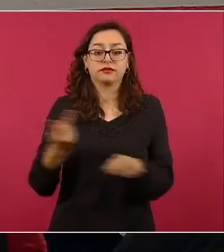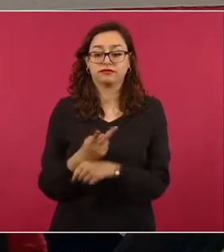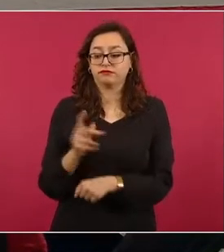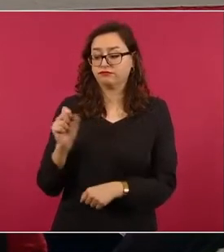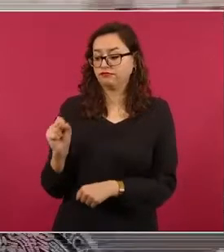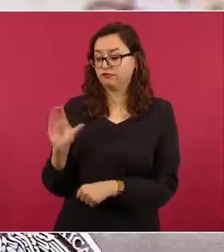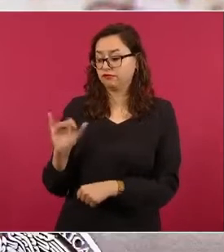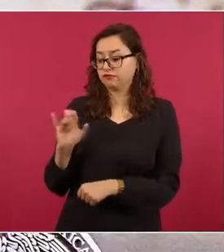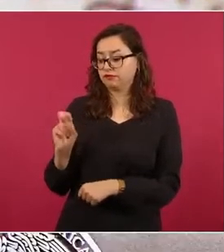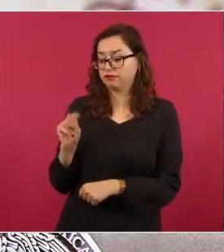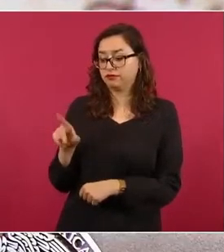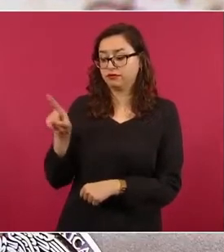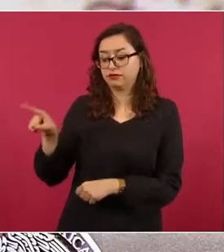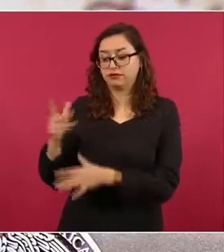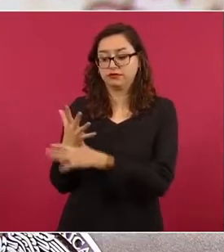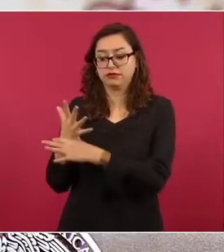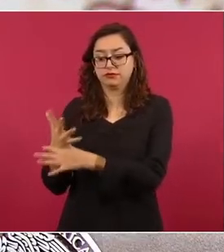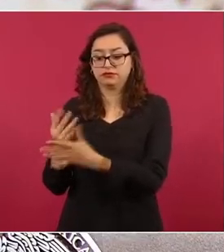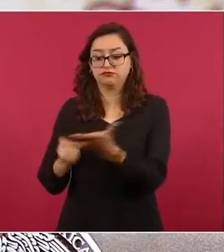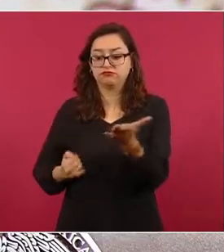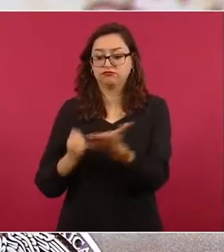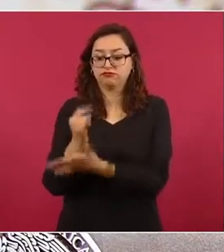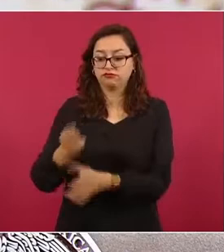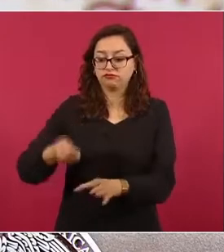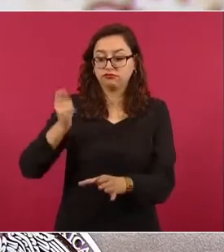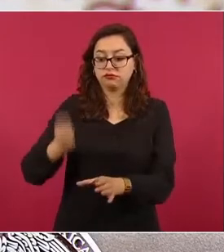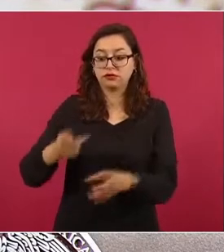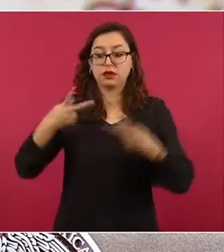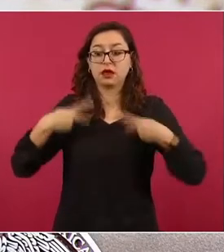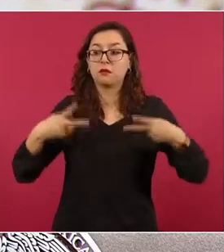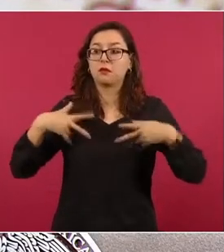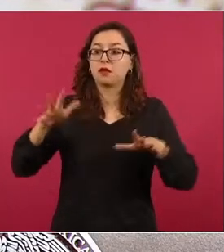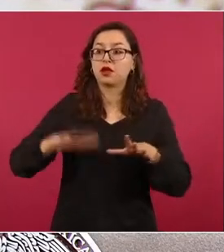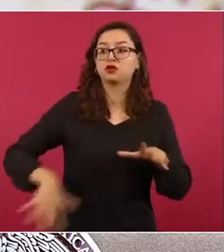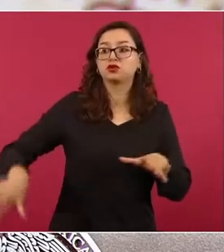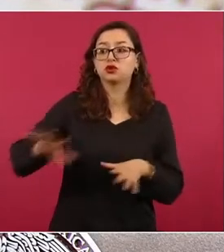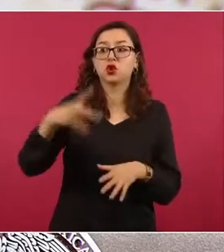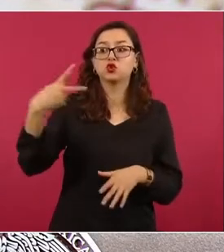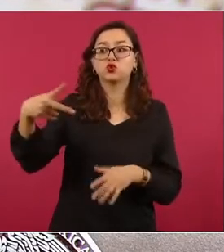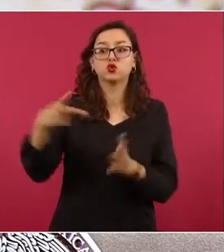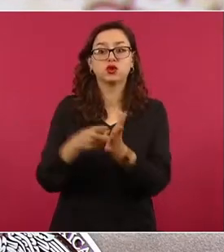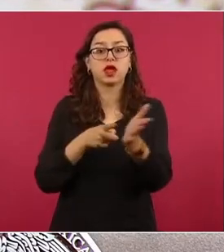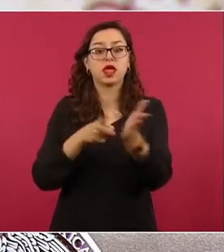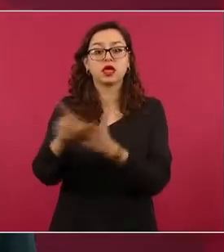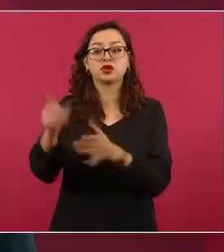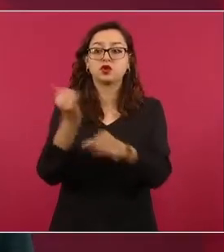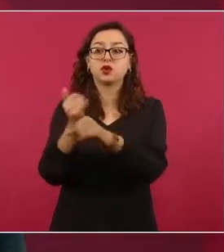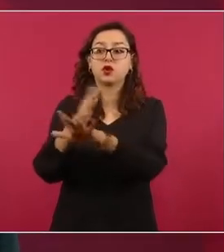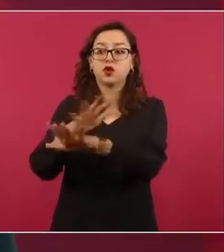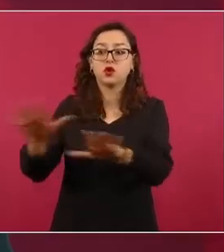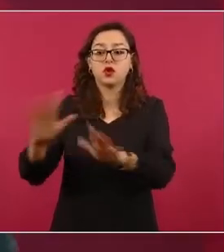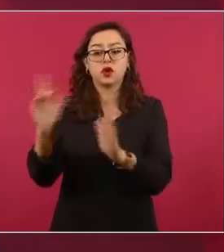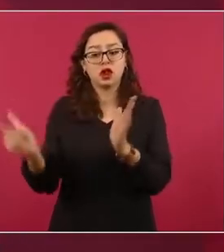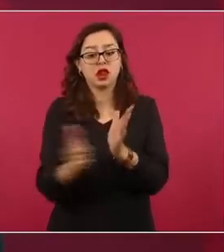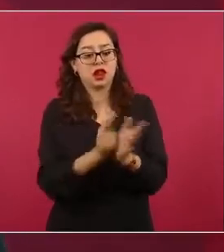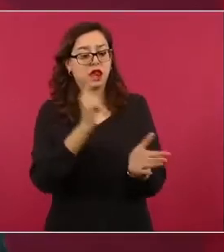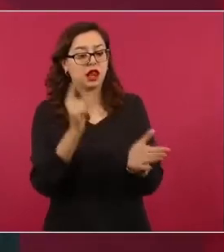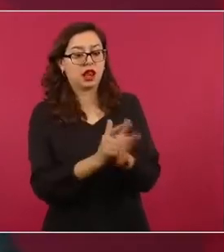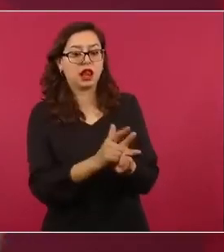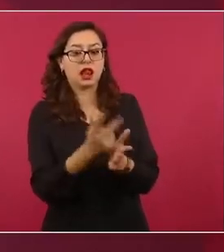la Suprema Corte de Justicia de la Nación sobre los derechos de las audiencias y la reforma a la Ley de